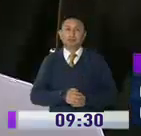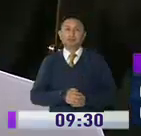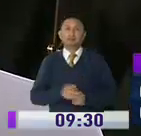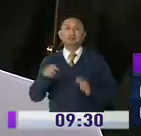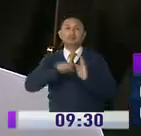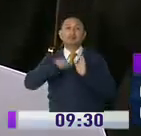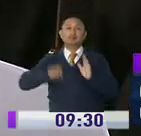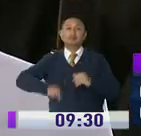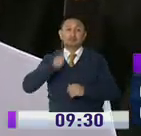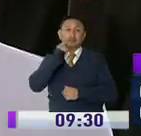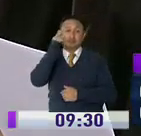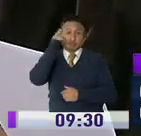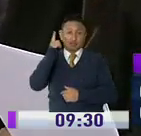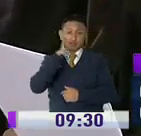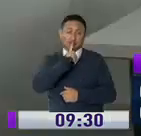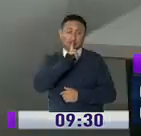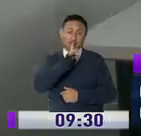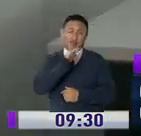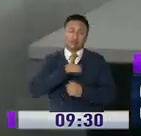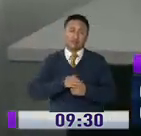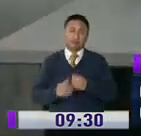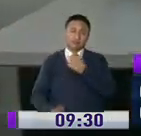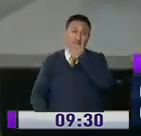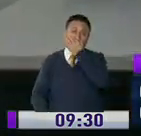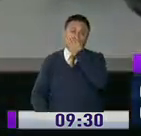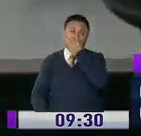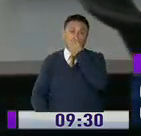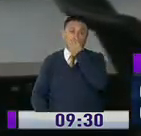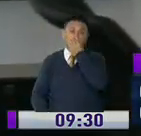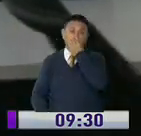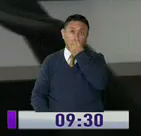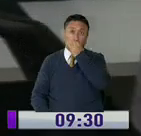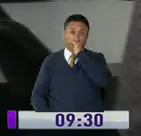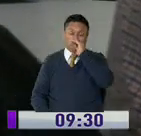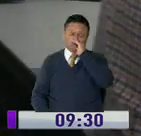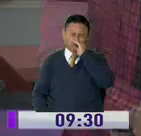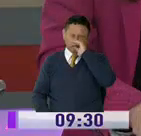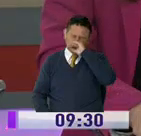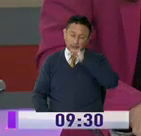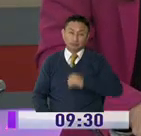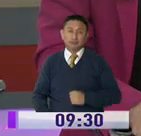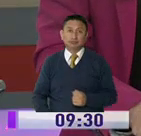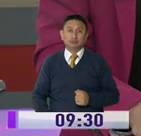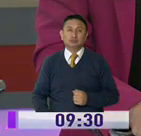de Correa ha preferido no pronunciarse, informó Héctor Romero.